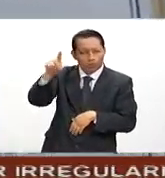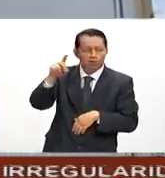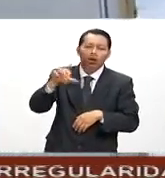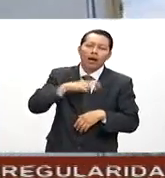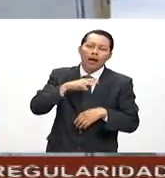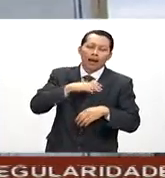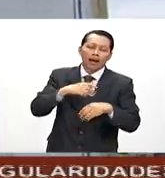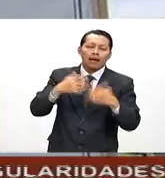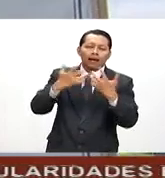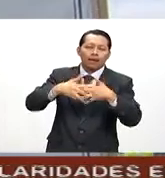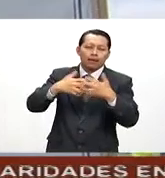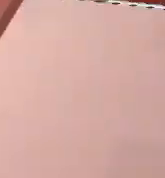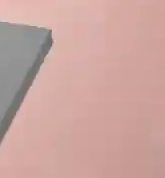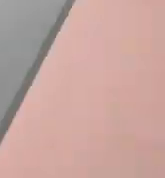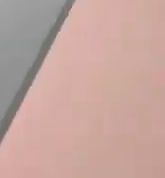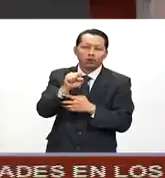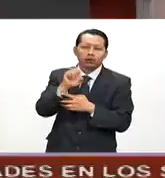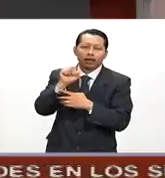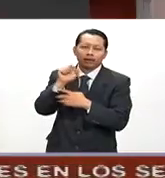Slim.